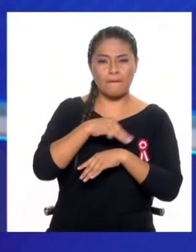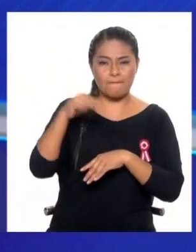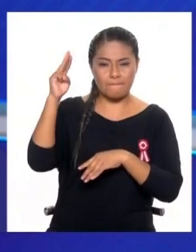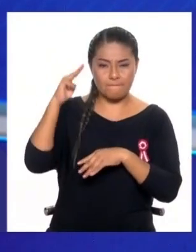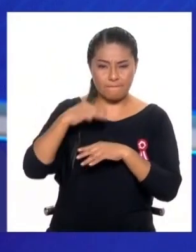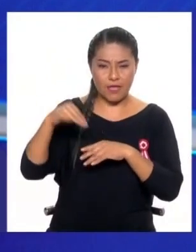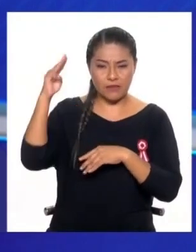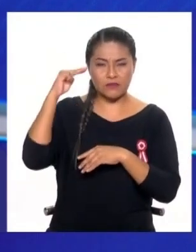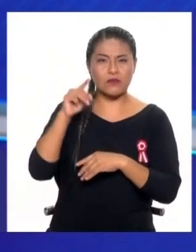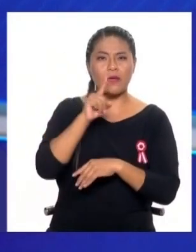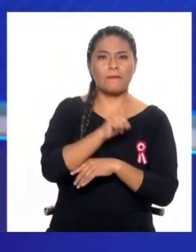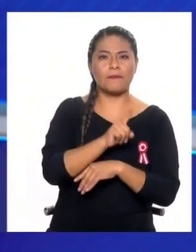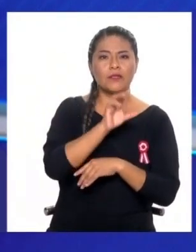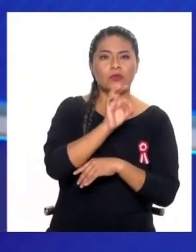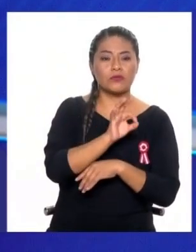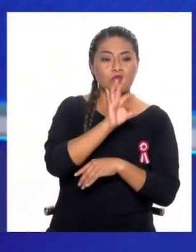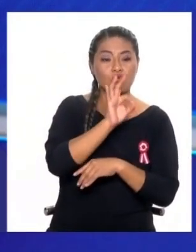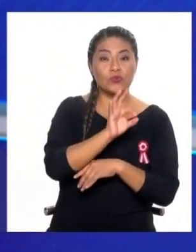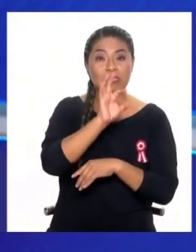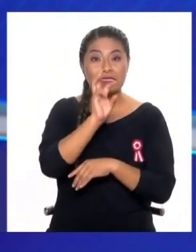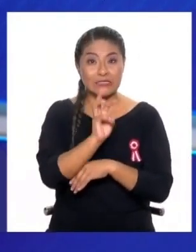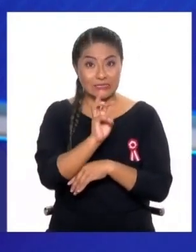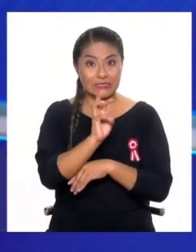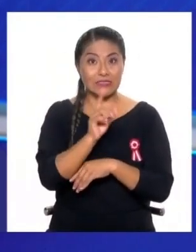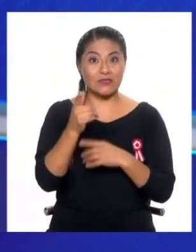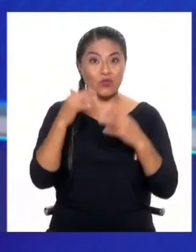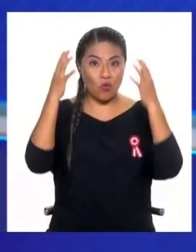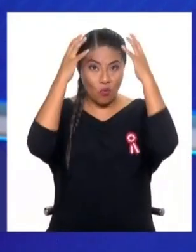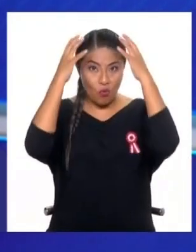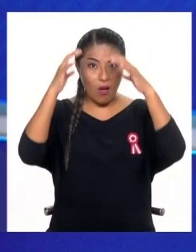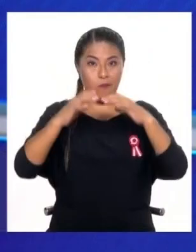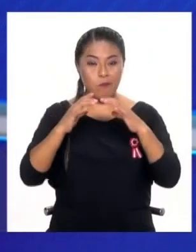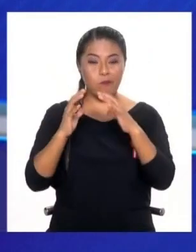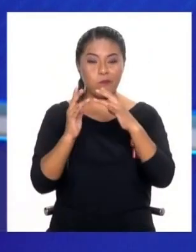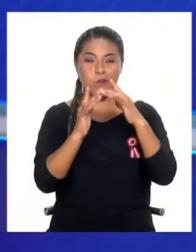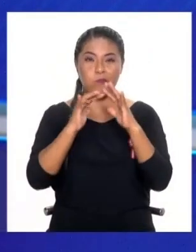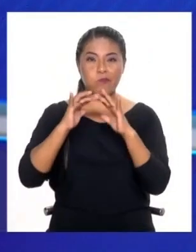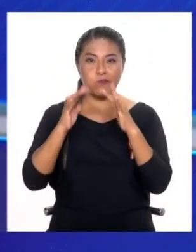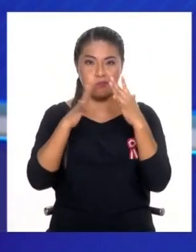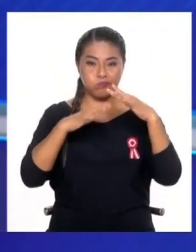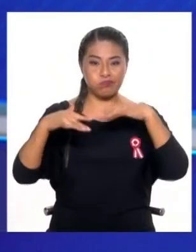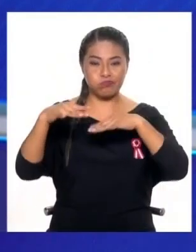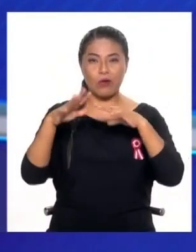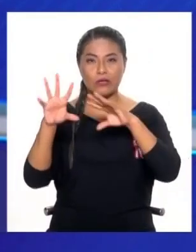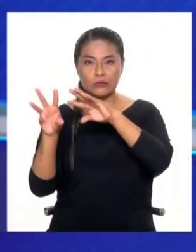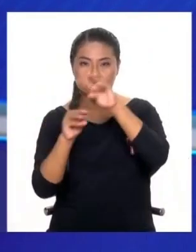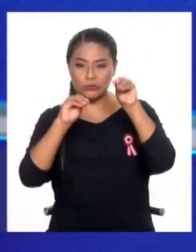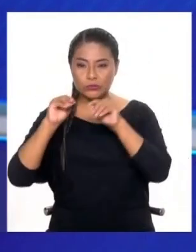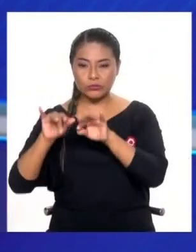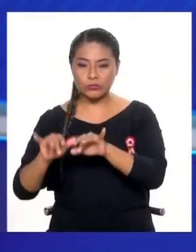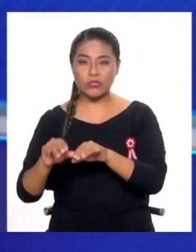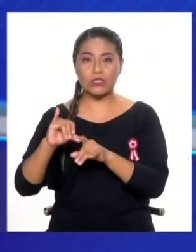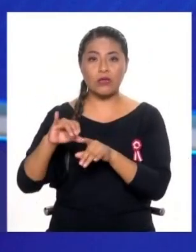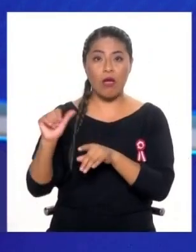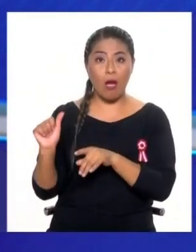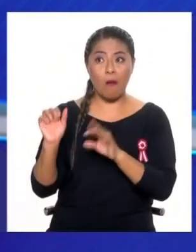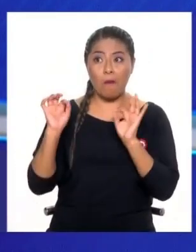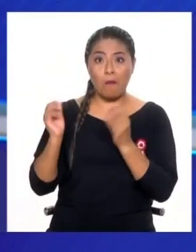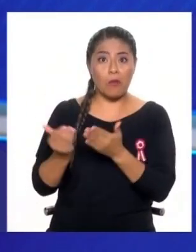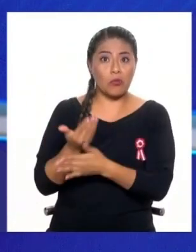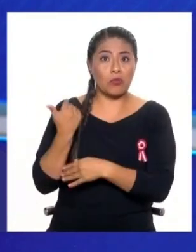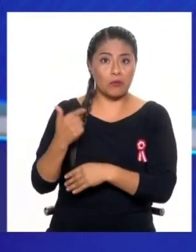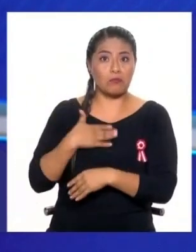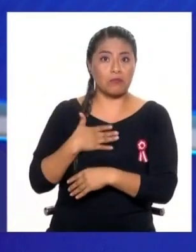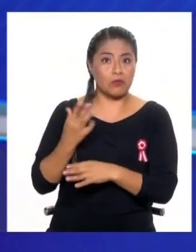Pablo en 1996 en redes neuronales, que es inteligencia artificial, así que no tenía nada de novedoso,